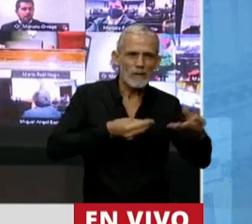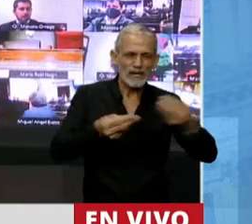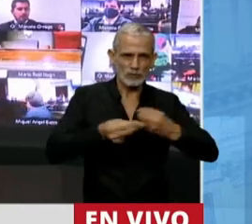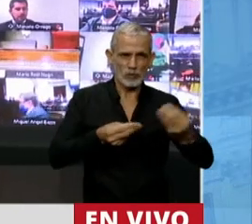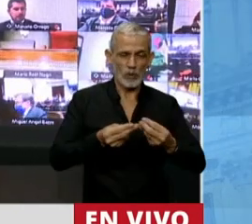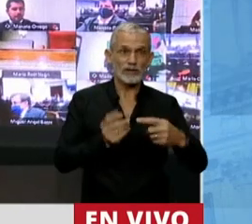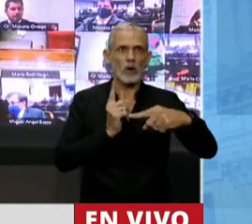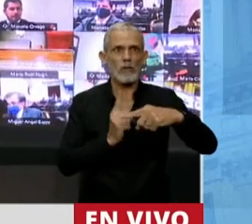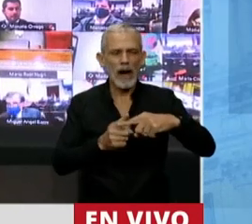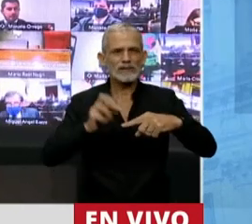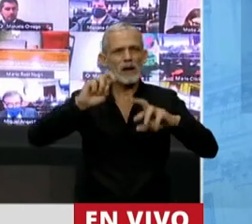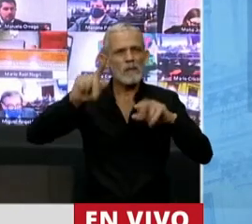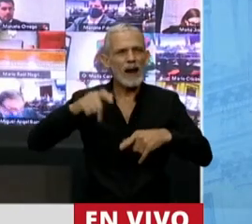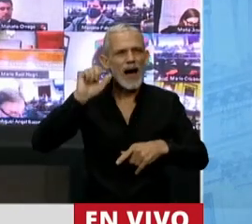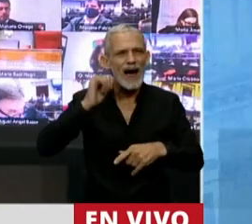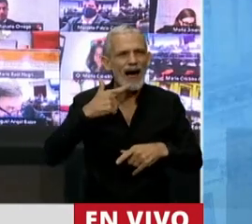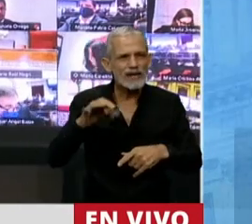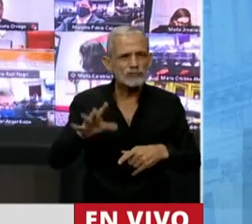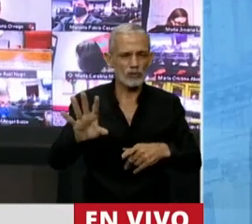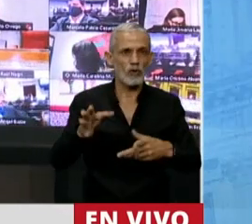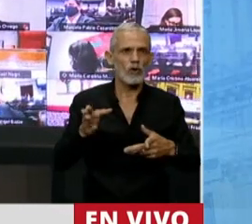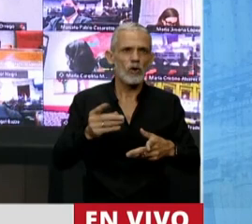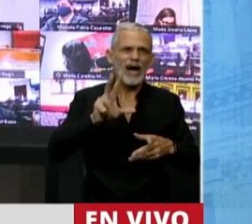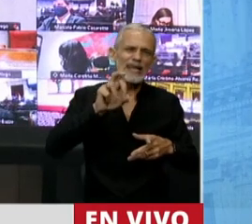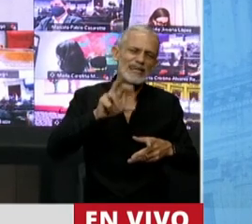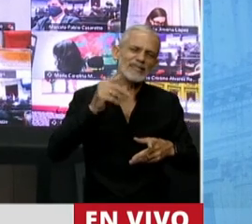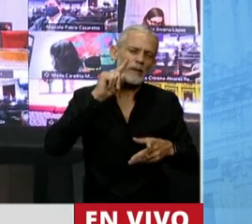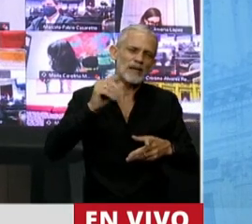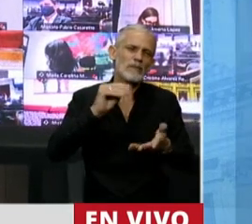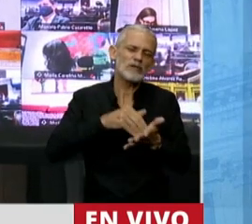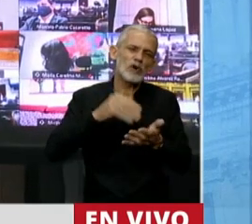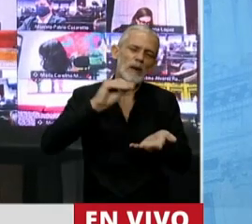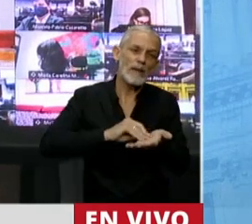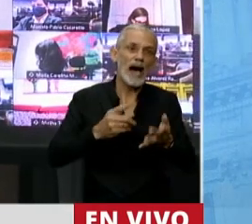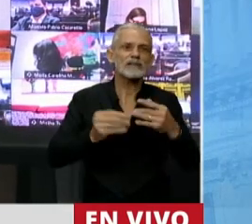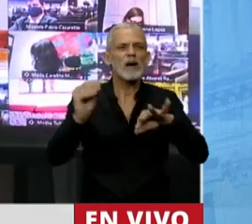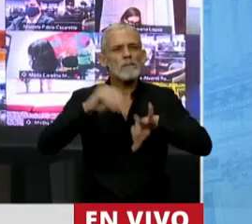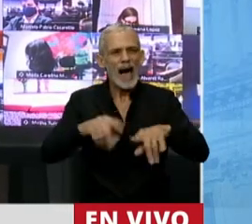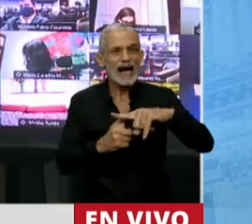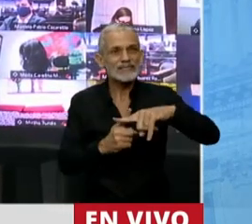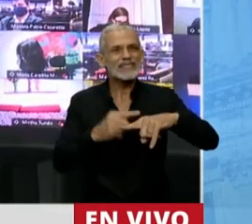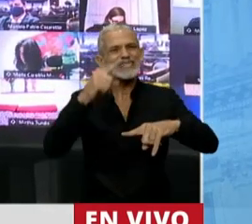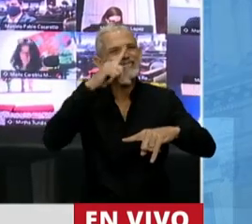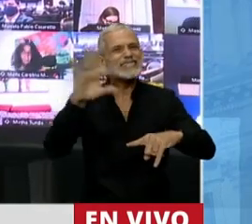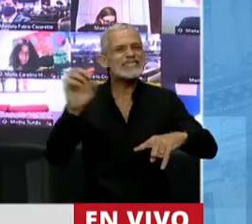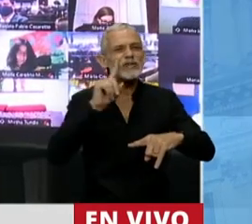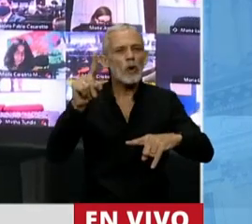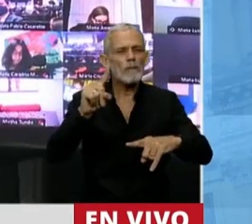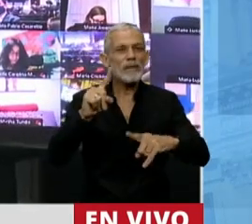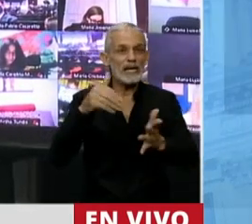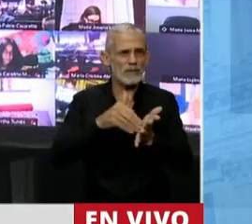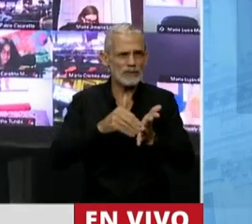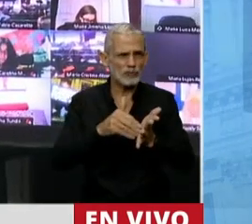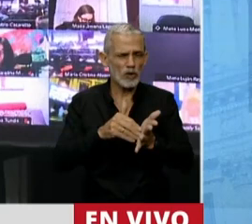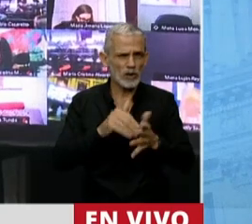si sumamos el plan GAS son otros 130.000 millones, más los 700.000 millones de obligaciones